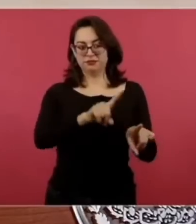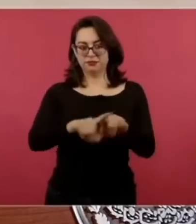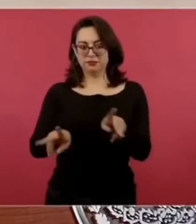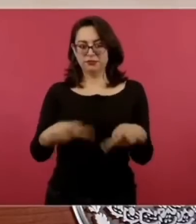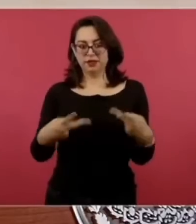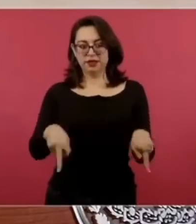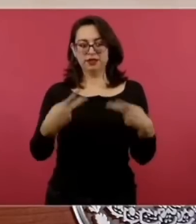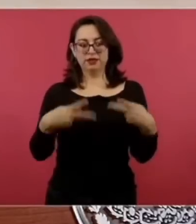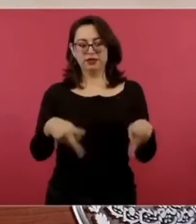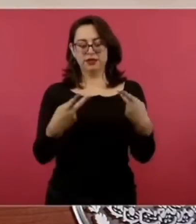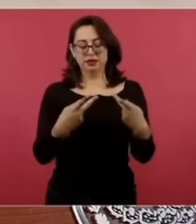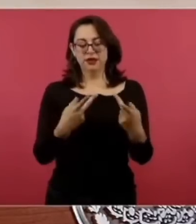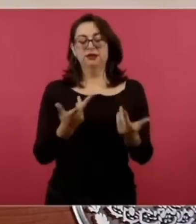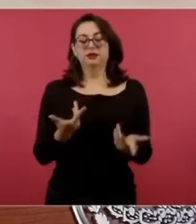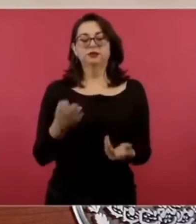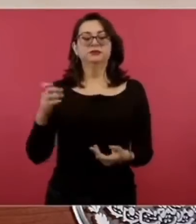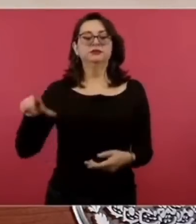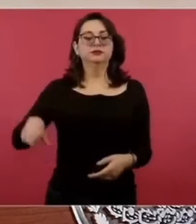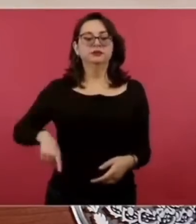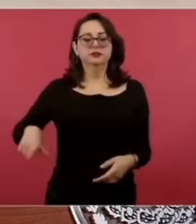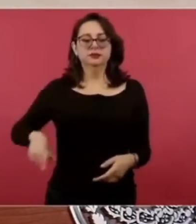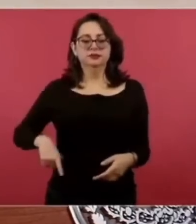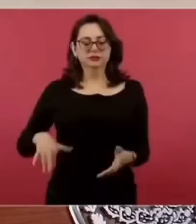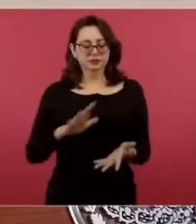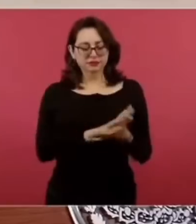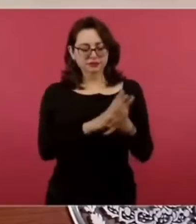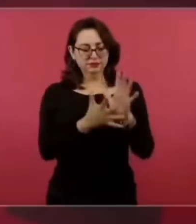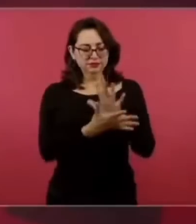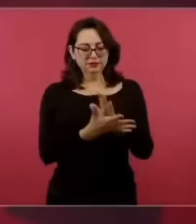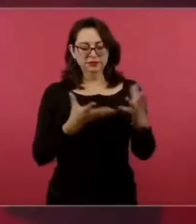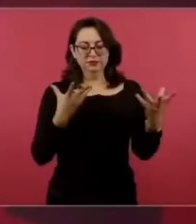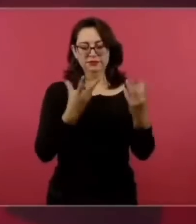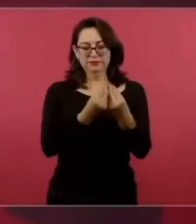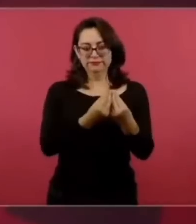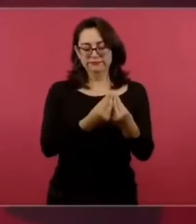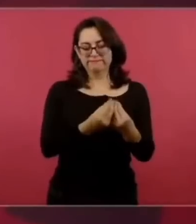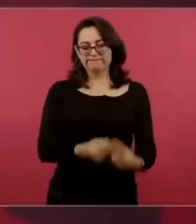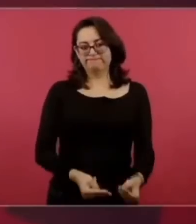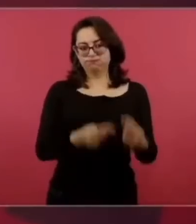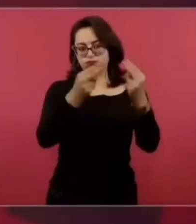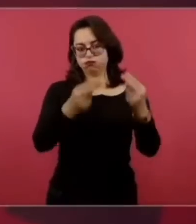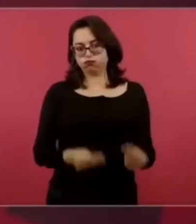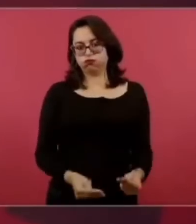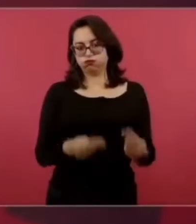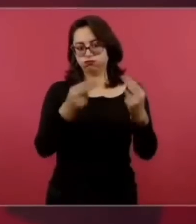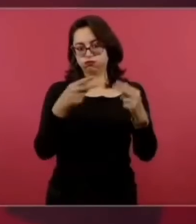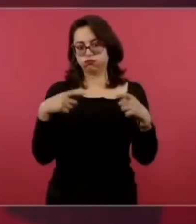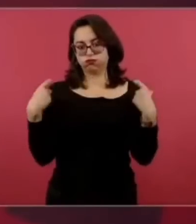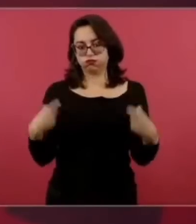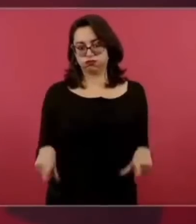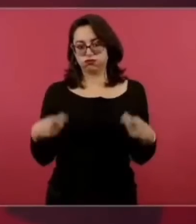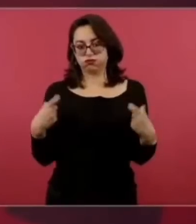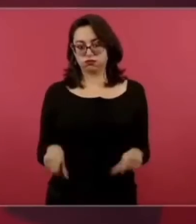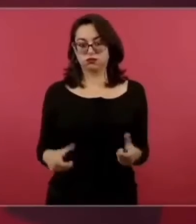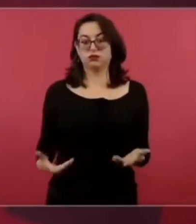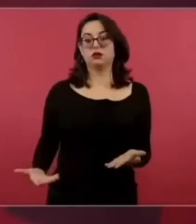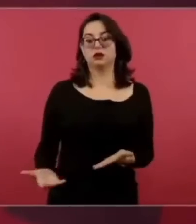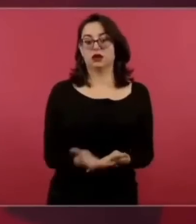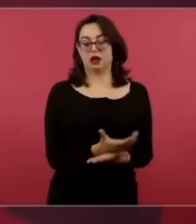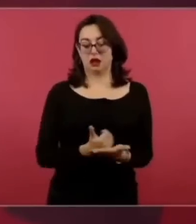entonces era un jugoso negocio acuérdense que habían